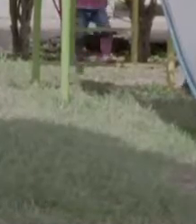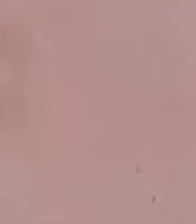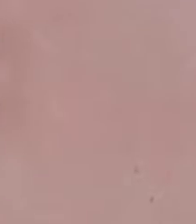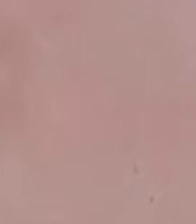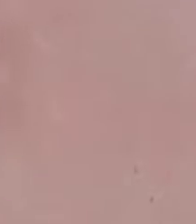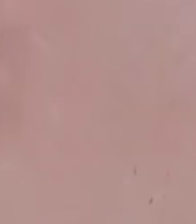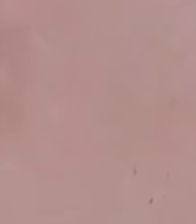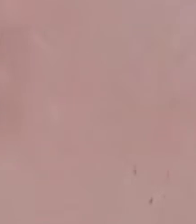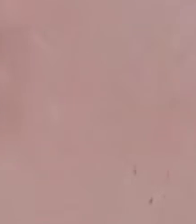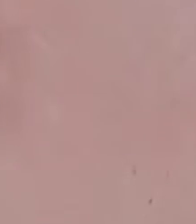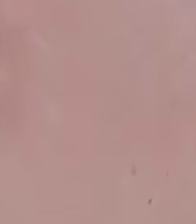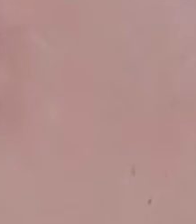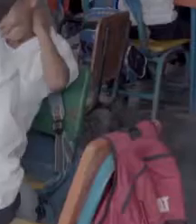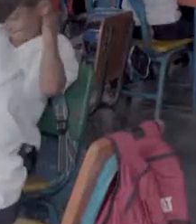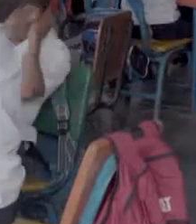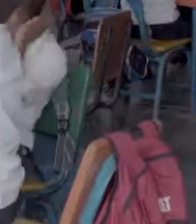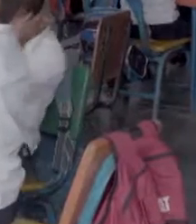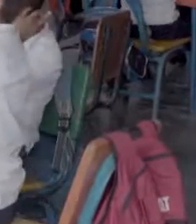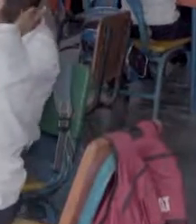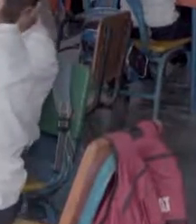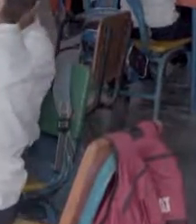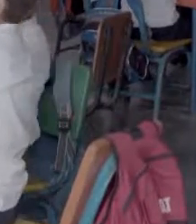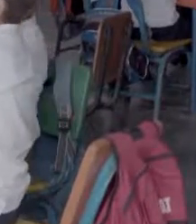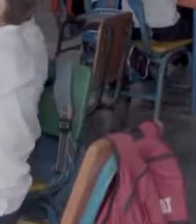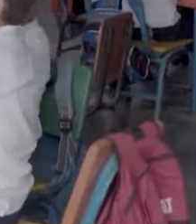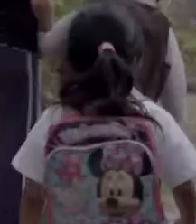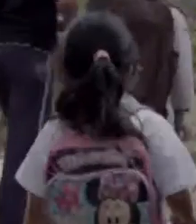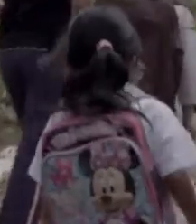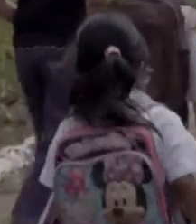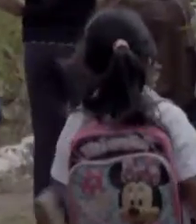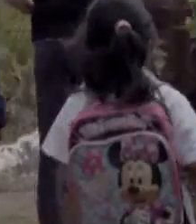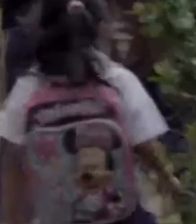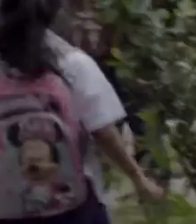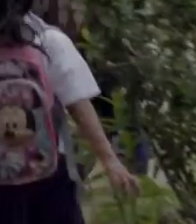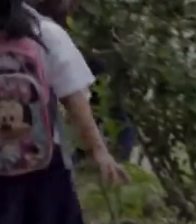cumplió 4 años, matricúlalo en el Kinder ahora.